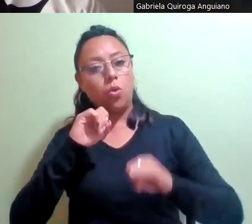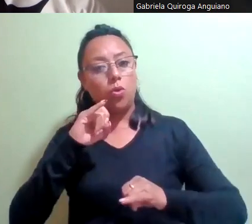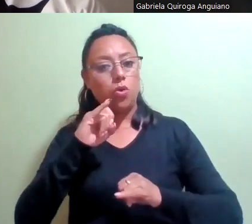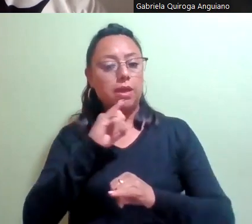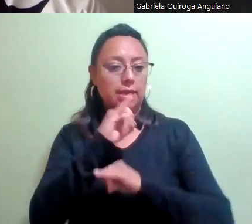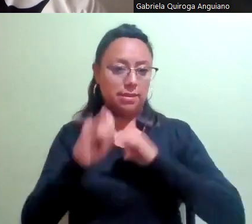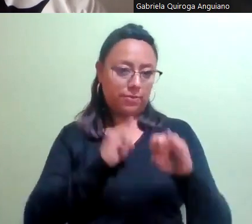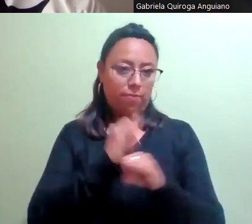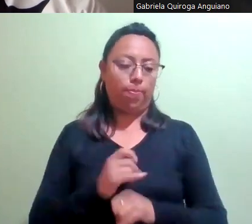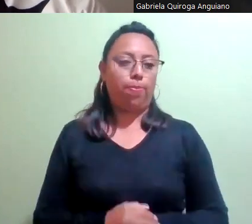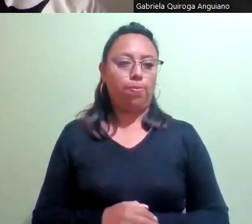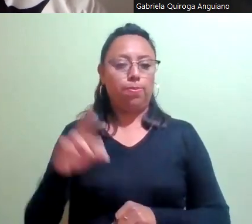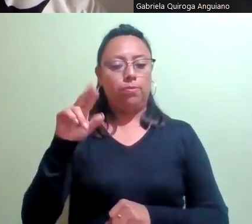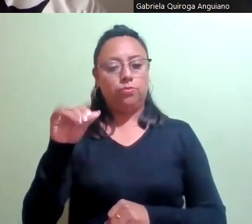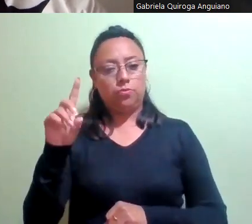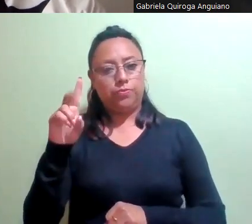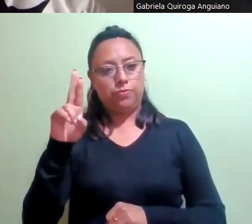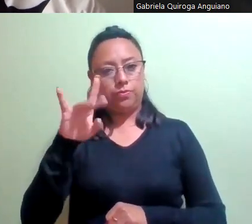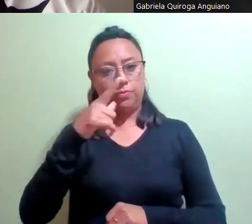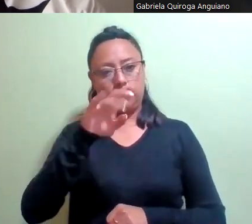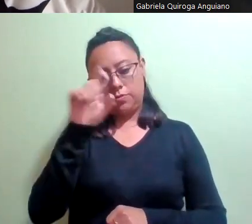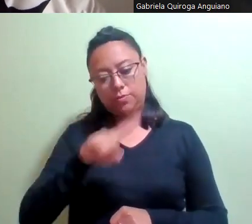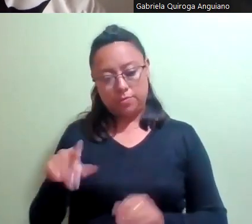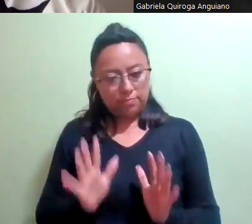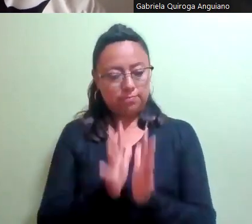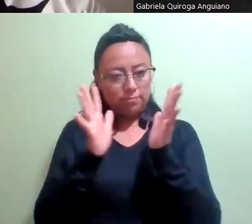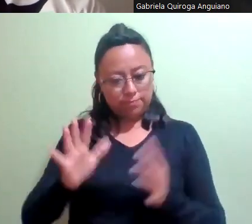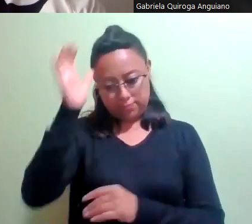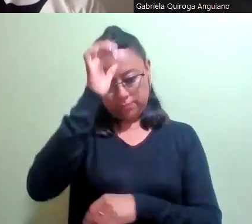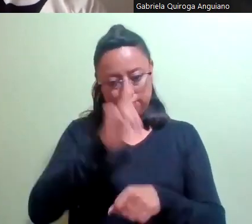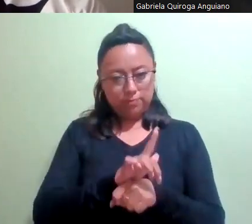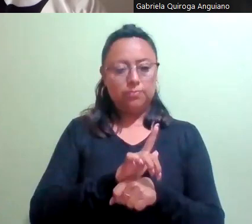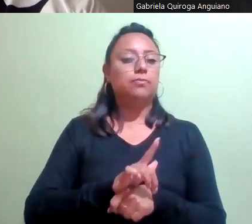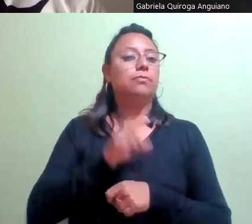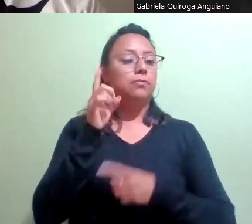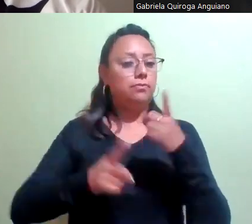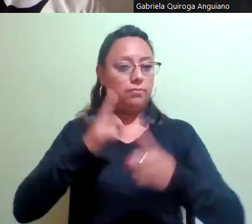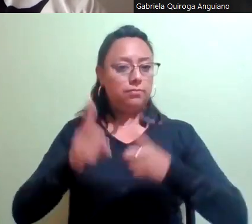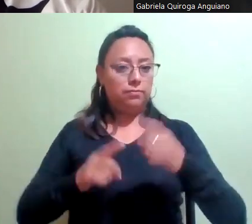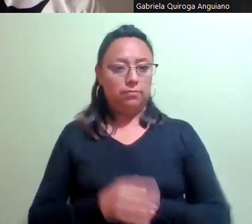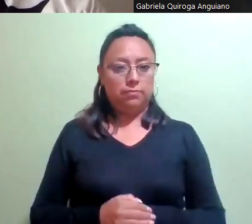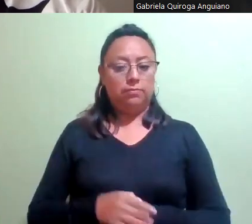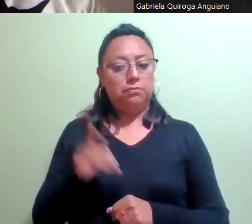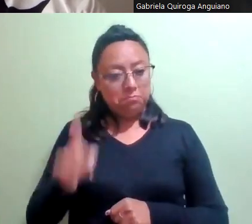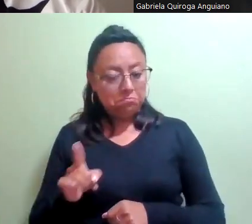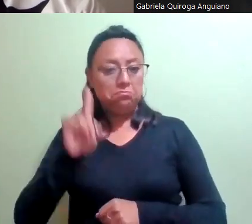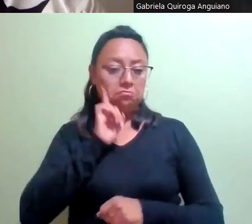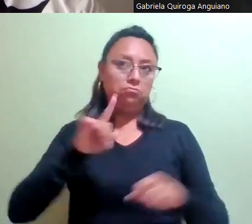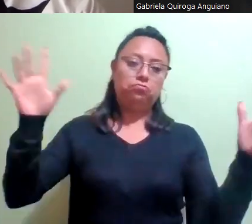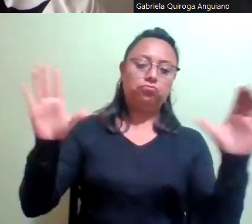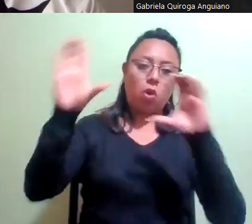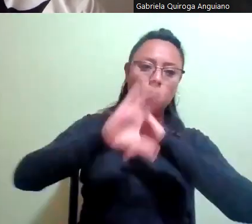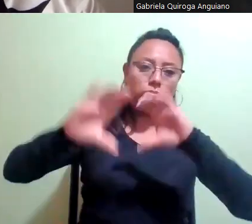Rodríguez, por el impulso a la cultura y la práctica del deporte en el sector femenino. Terés ha sido cantante, compositora, guitarrista,